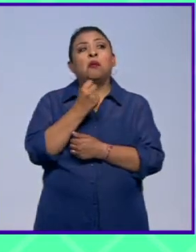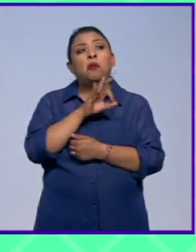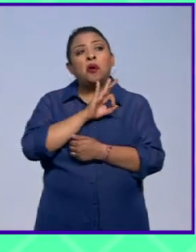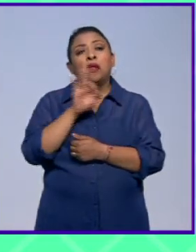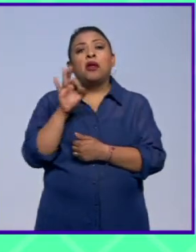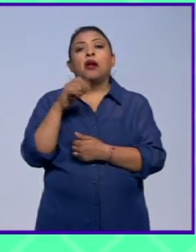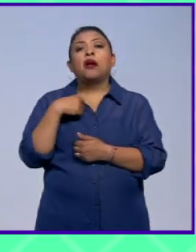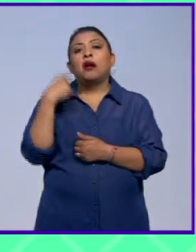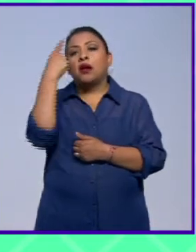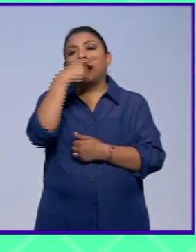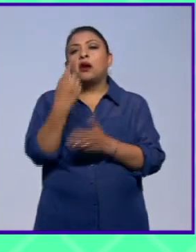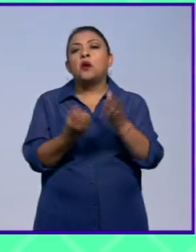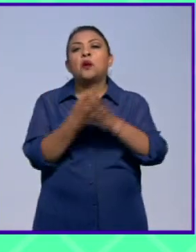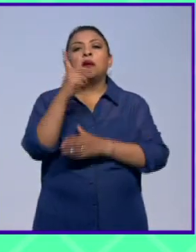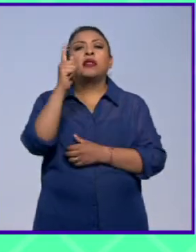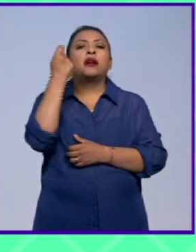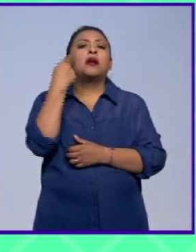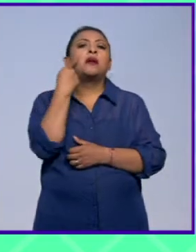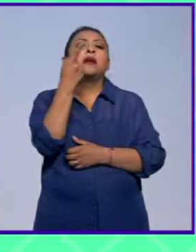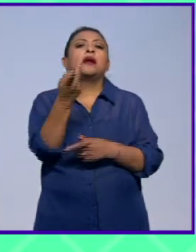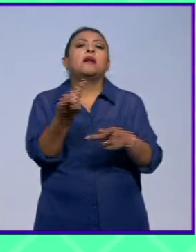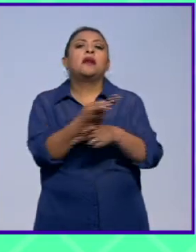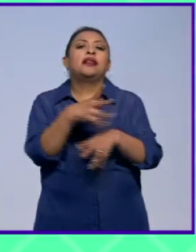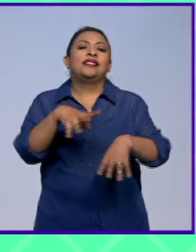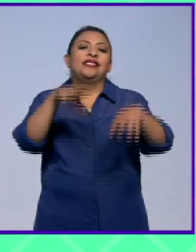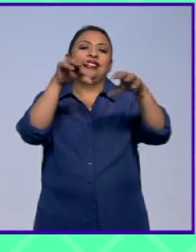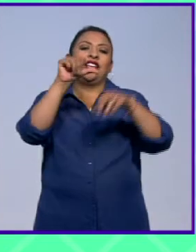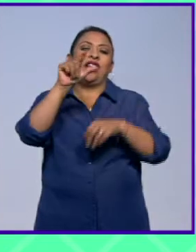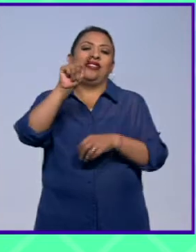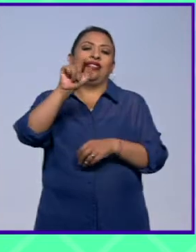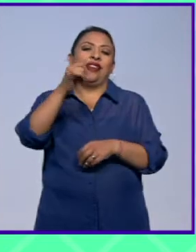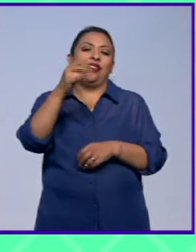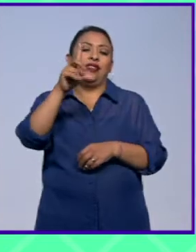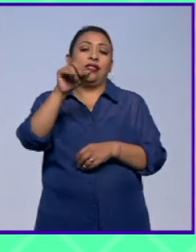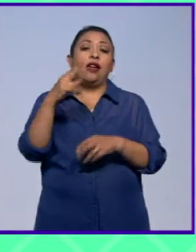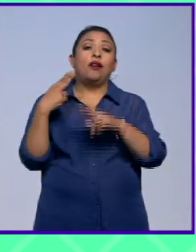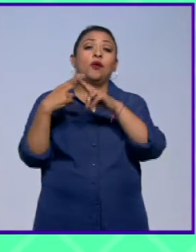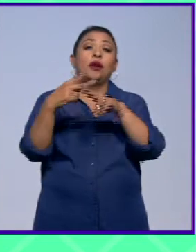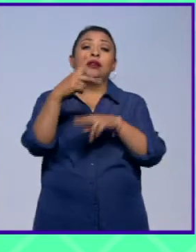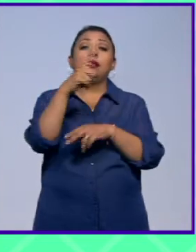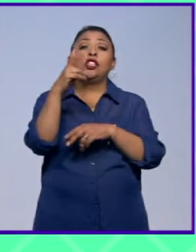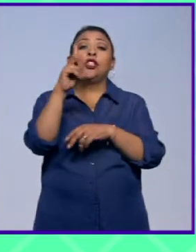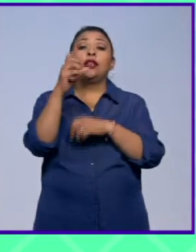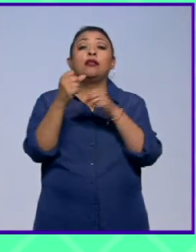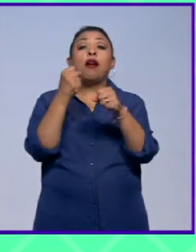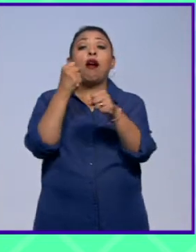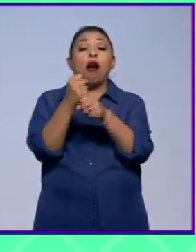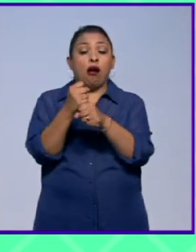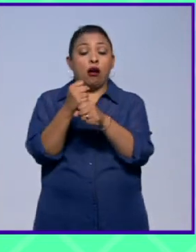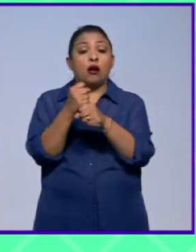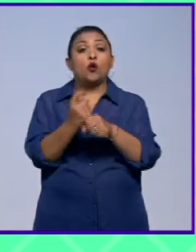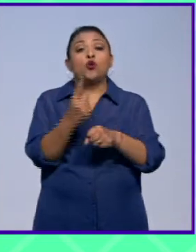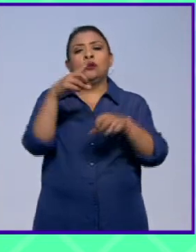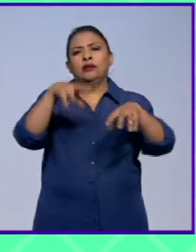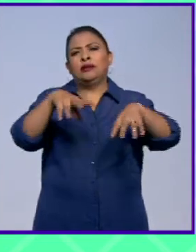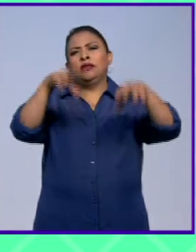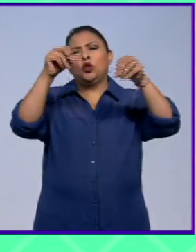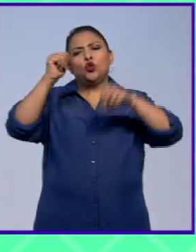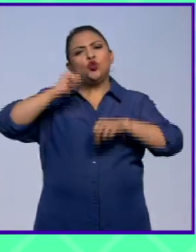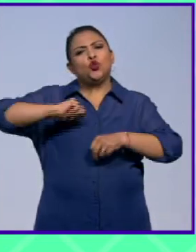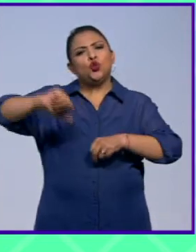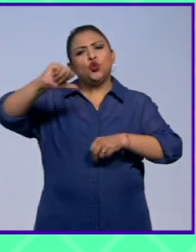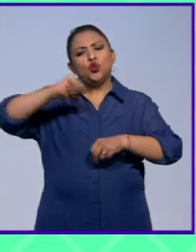ponerle cara a las nuevas tecnologías vamos a ver qué pasa con el circo Ataí de hermanos que cumple 130 años como uno de los circos más